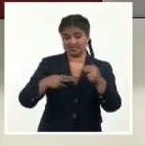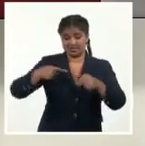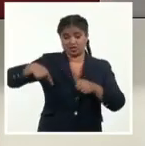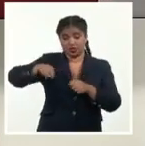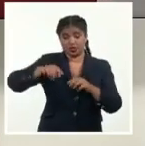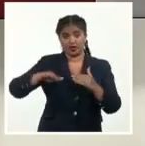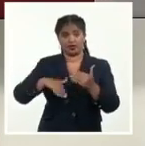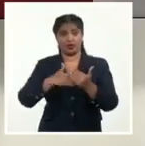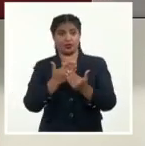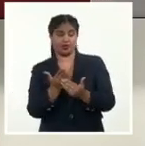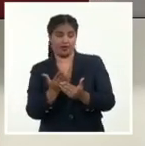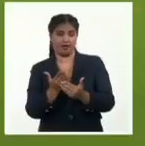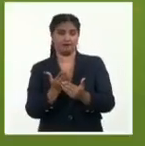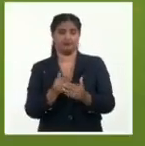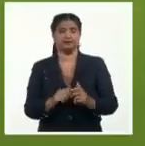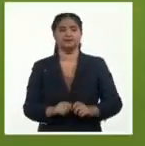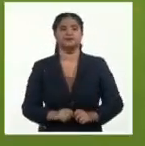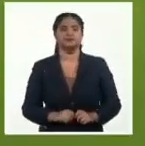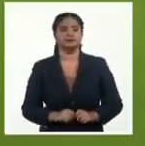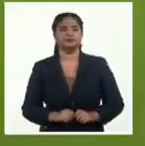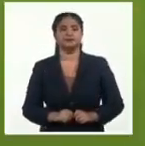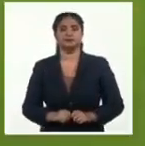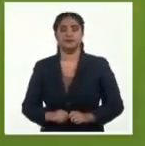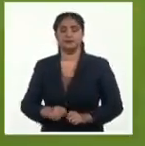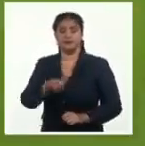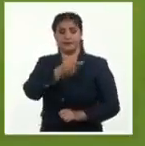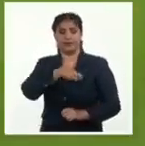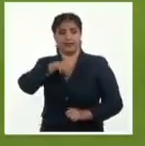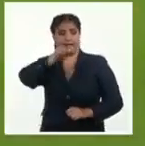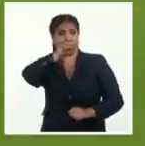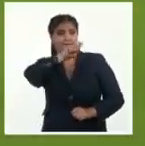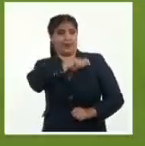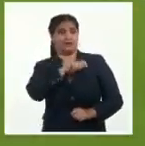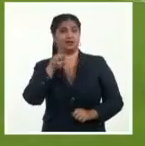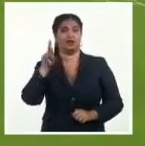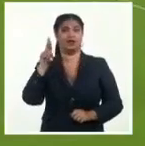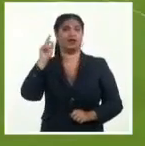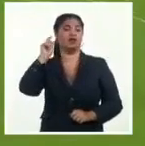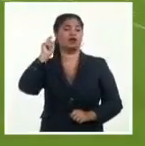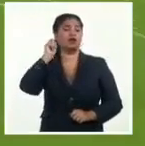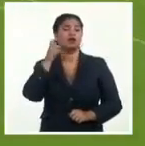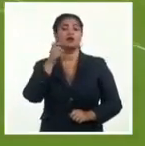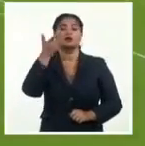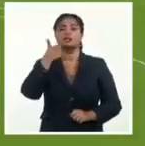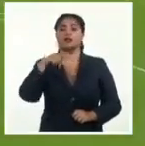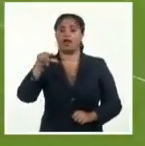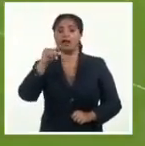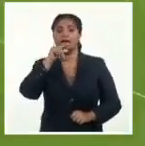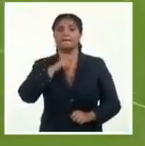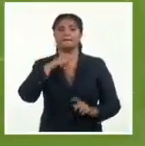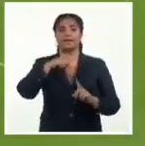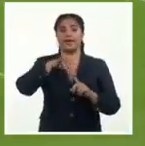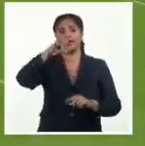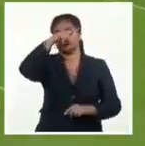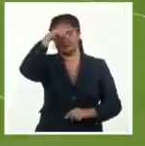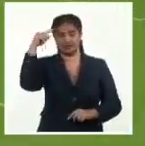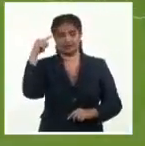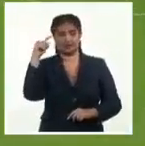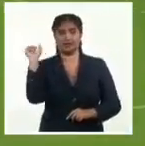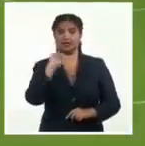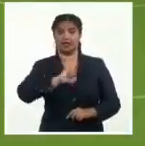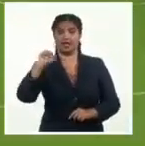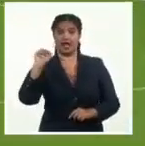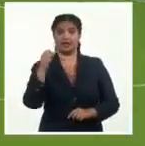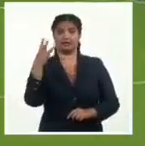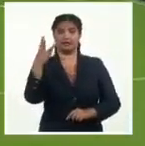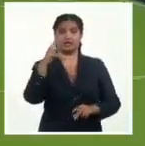su primera fecha de competencias. En España, el Real Betis triunfó ante el Che, tres goles por cero con par de anotaciones a la cuenta de Juan